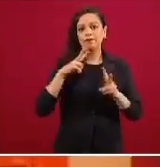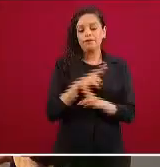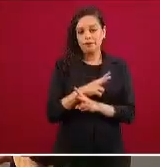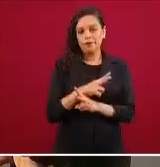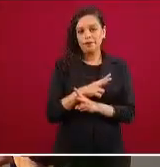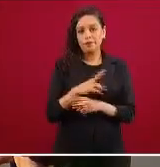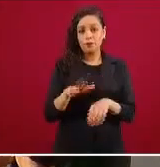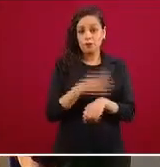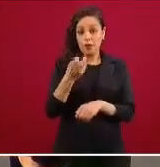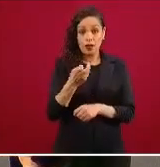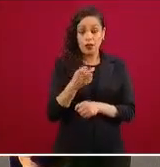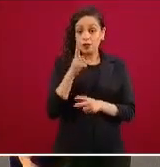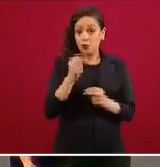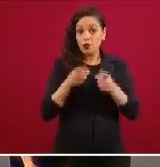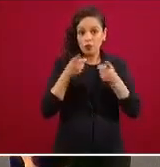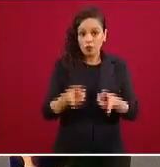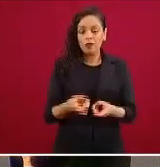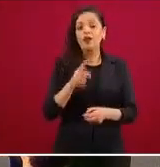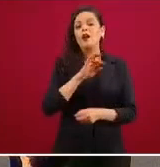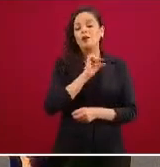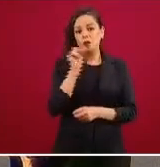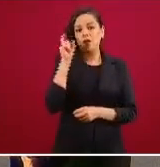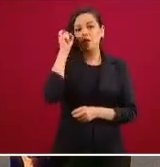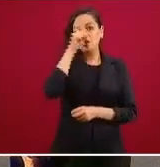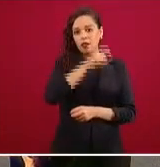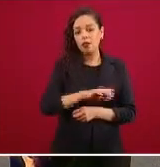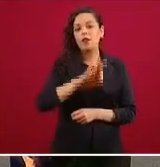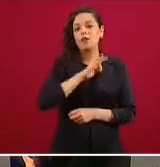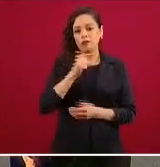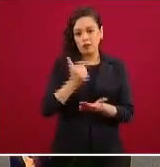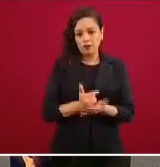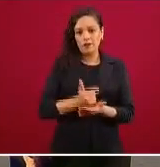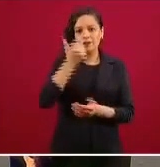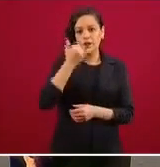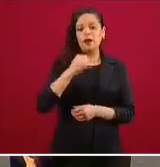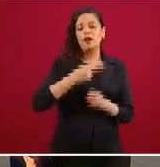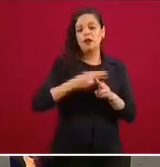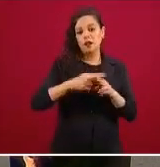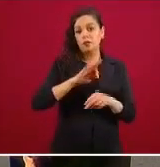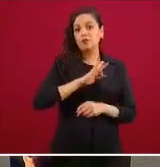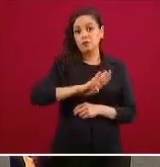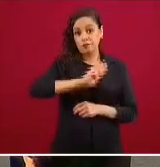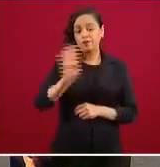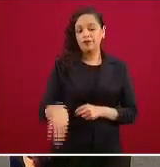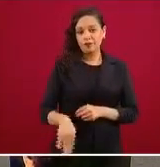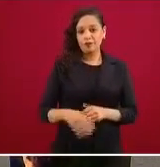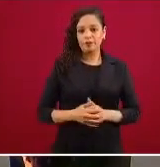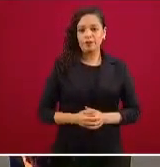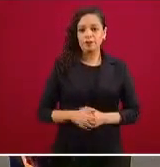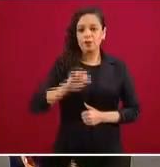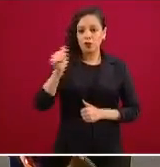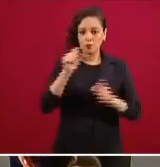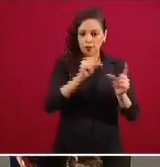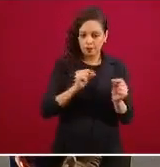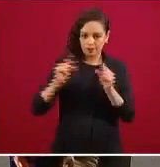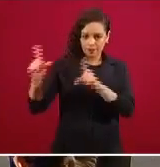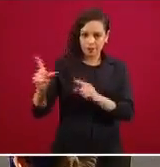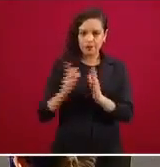finalmente es lo que puede llevar a condiciones graves y fatales la siguiente por favor